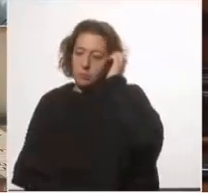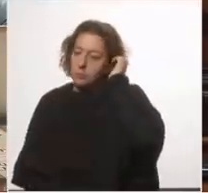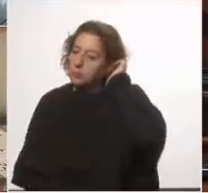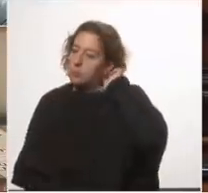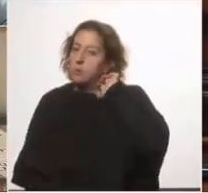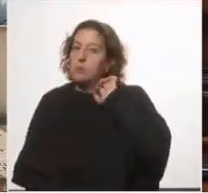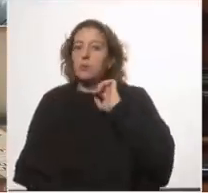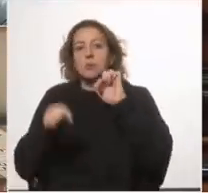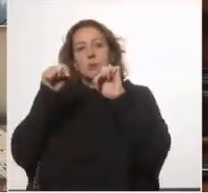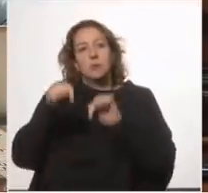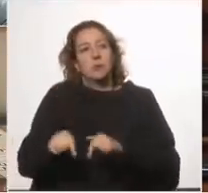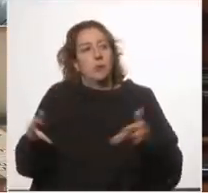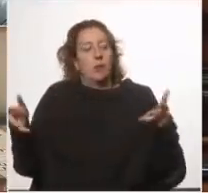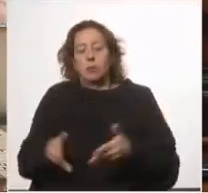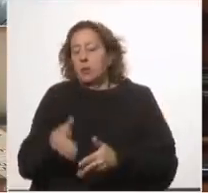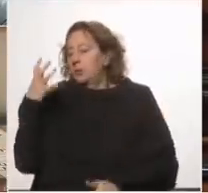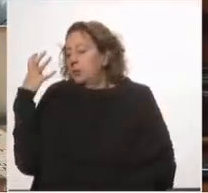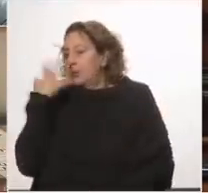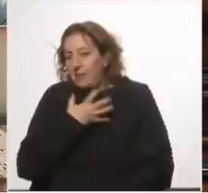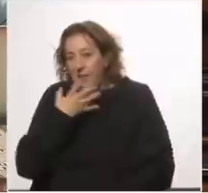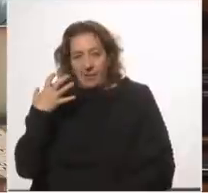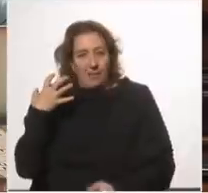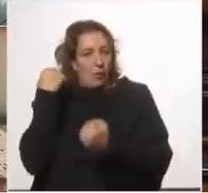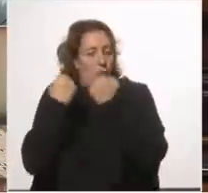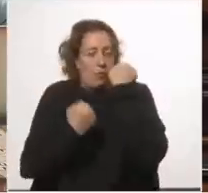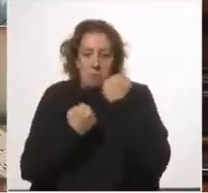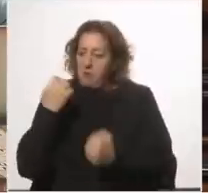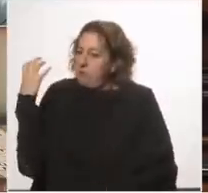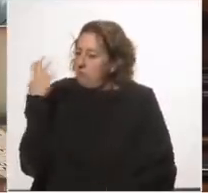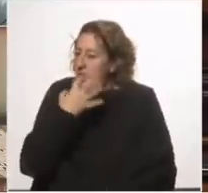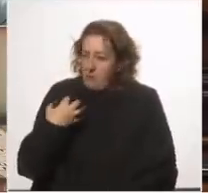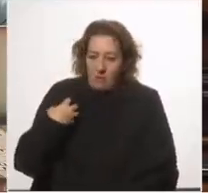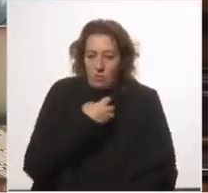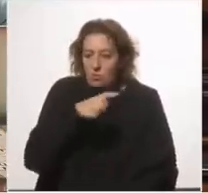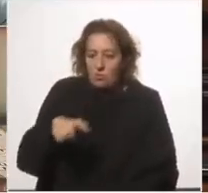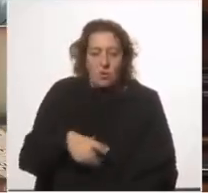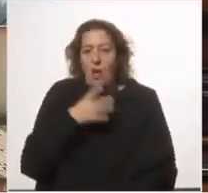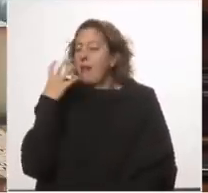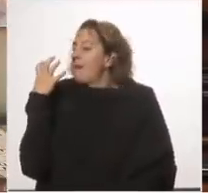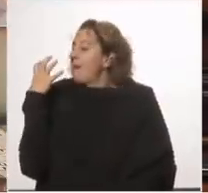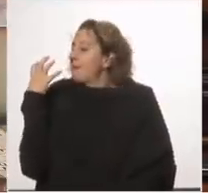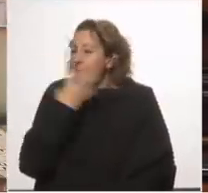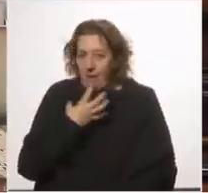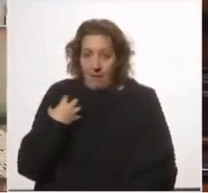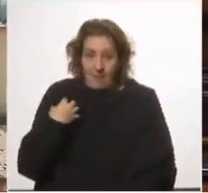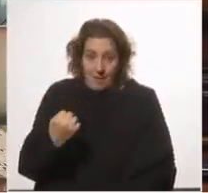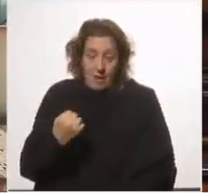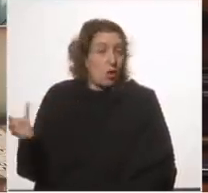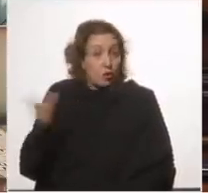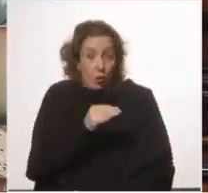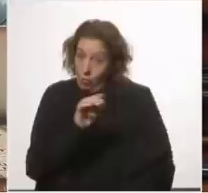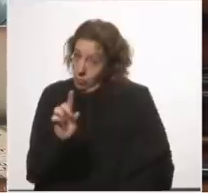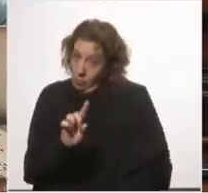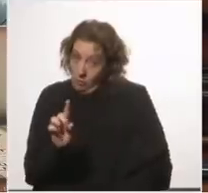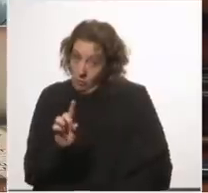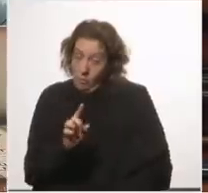que estamos entre una tragedia, una tragedia económica, una tragedia social, una tragedia sanitaria. No para todos, no para